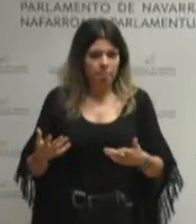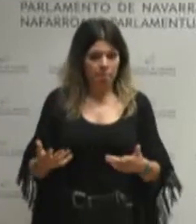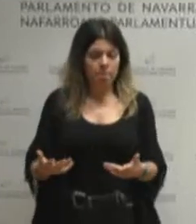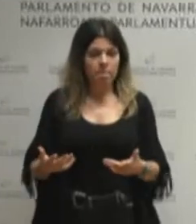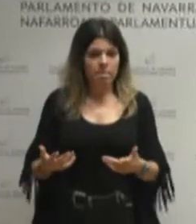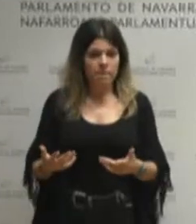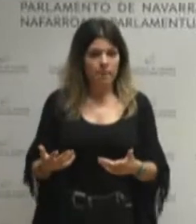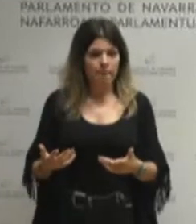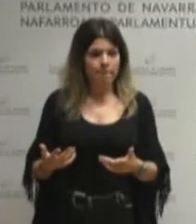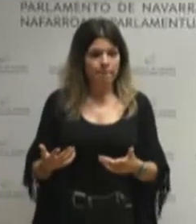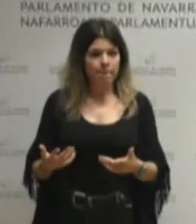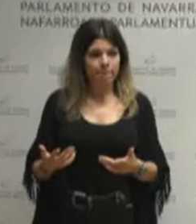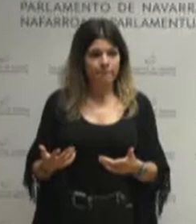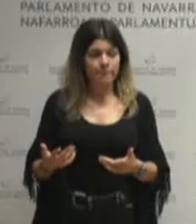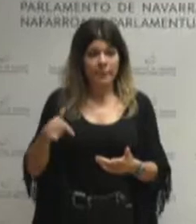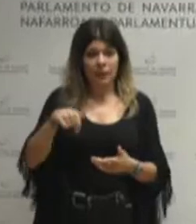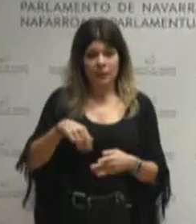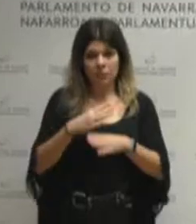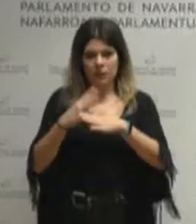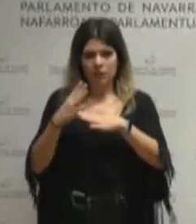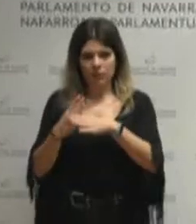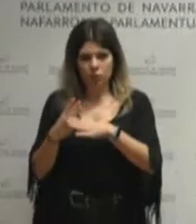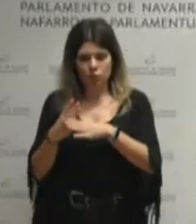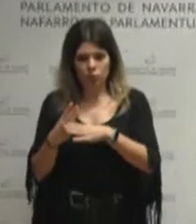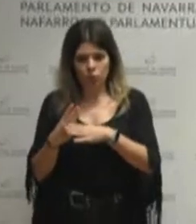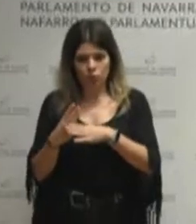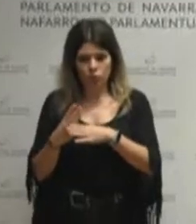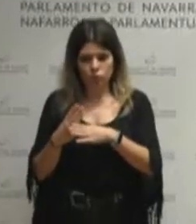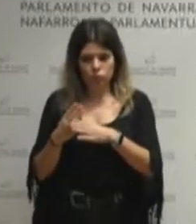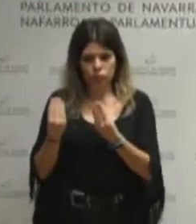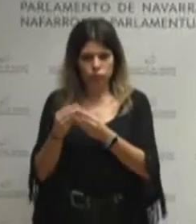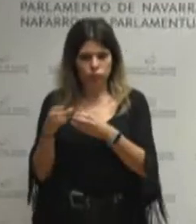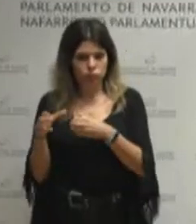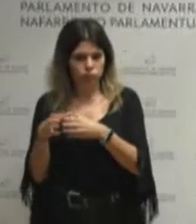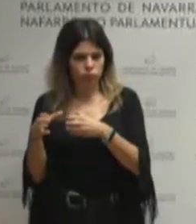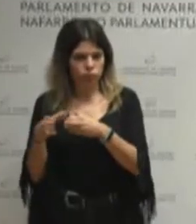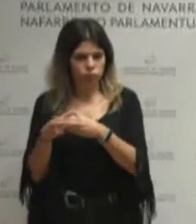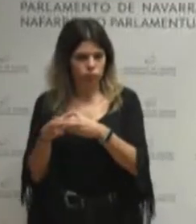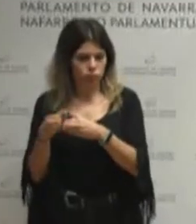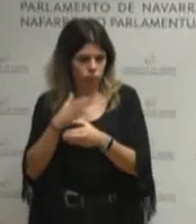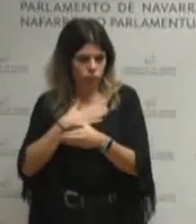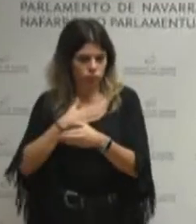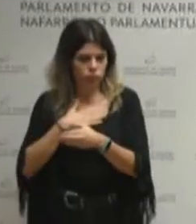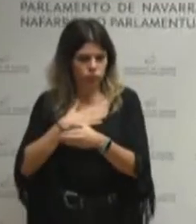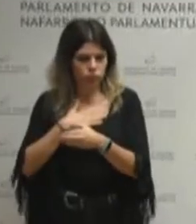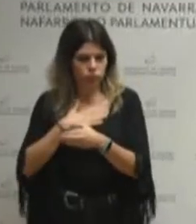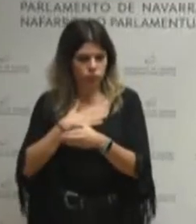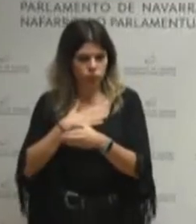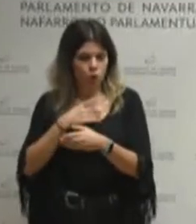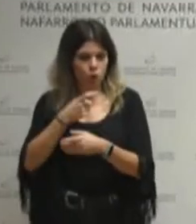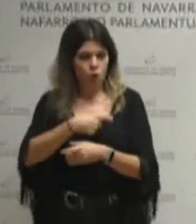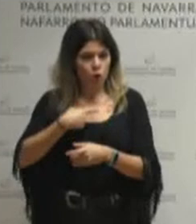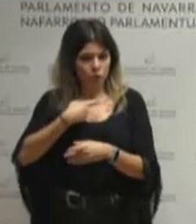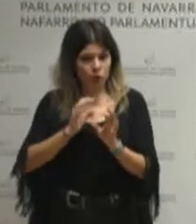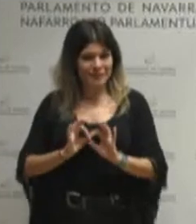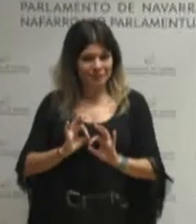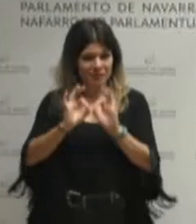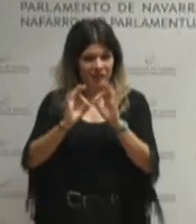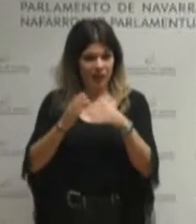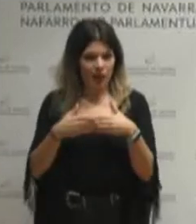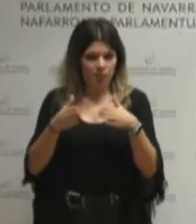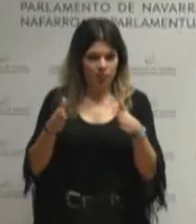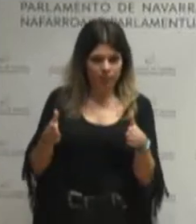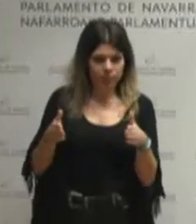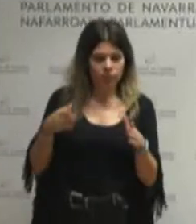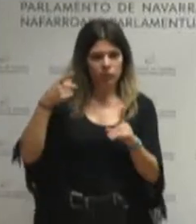bueno se ha abierto en este parlamento a instancias de nuestro grupo parlamentario se ha abierto una comisión especial para asentar